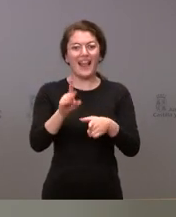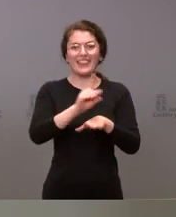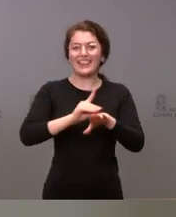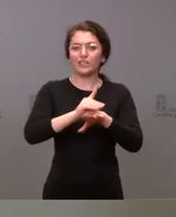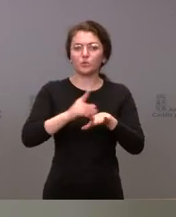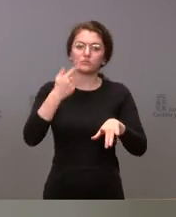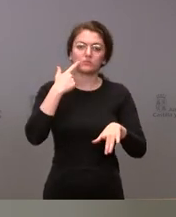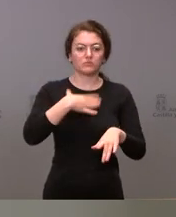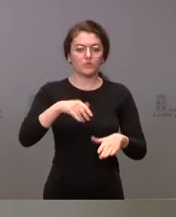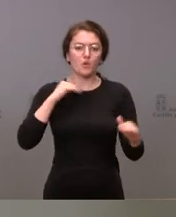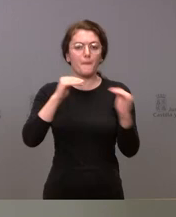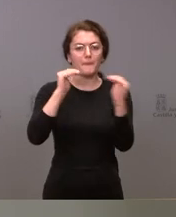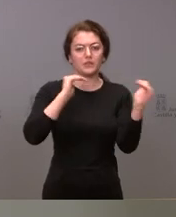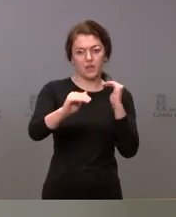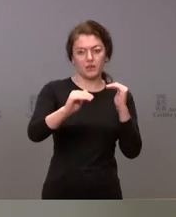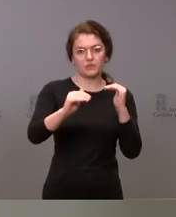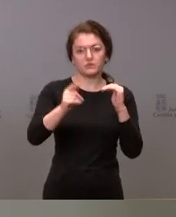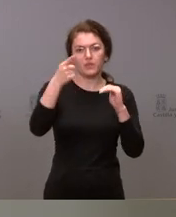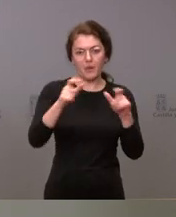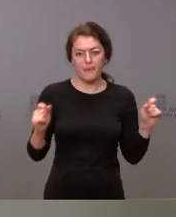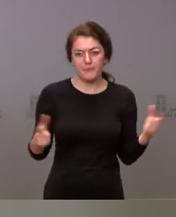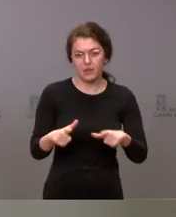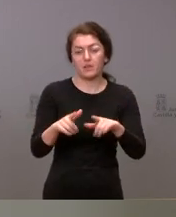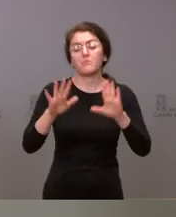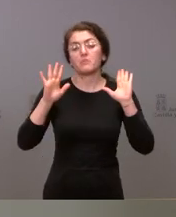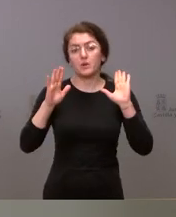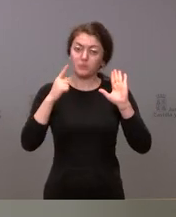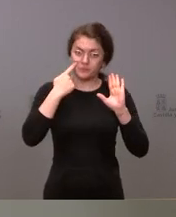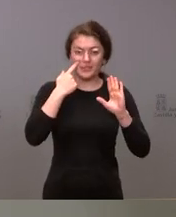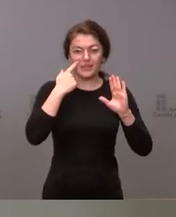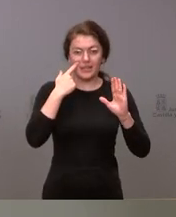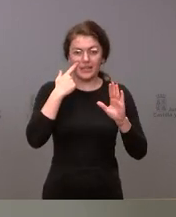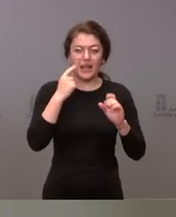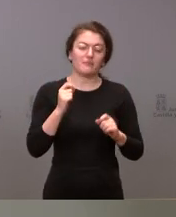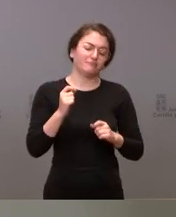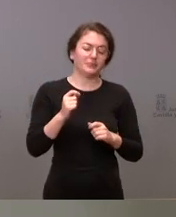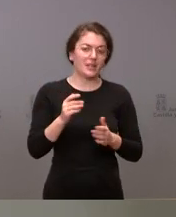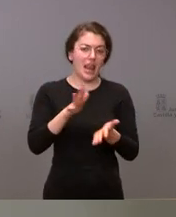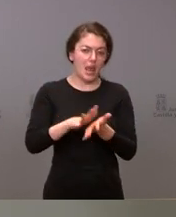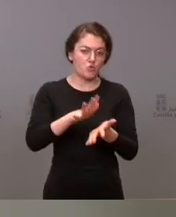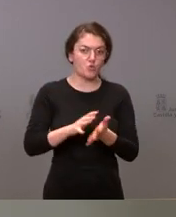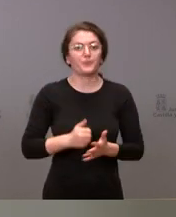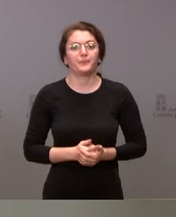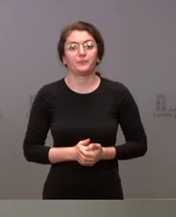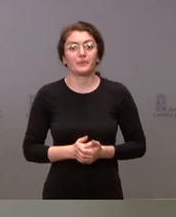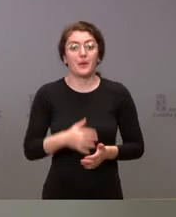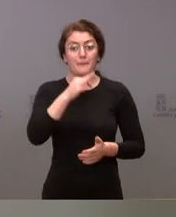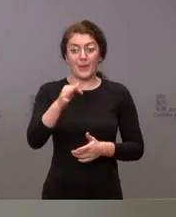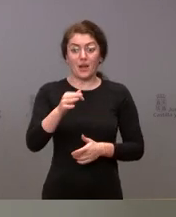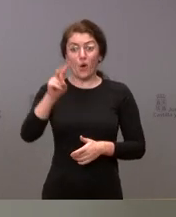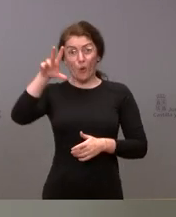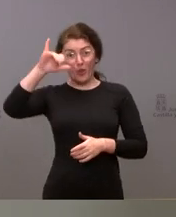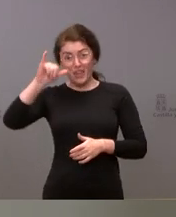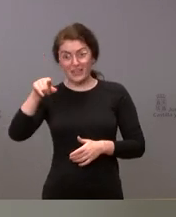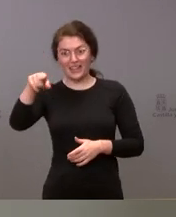mantenerse e incluso a descender, aunque, por supuesto, más lentamente. En nuestras unidades de críticos, contamos hoy con 108